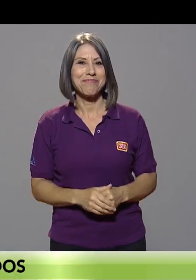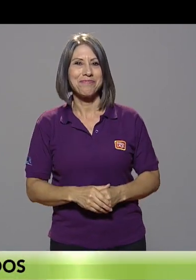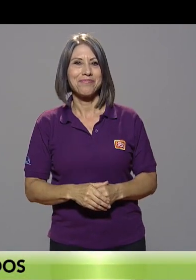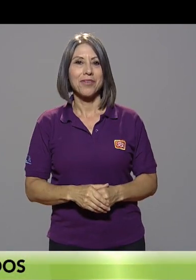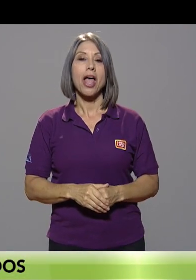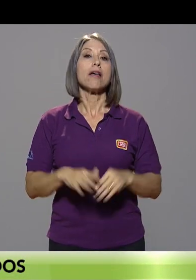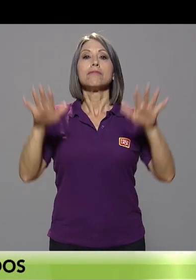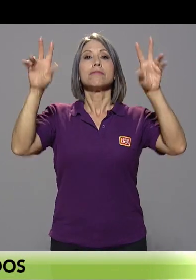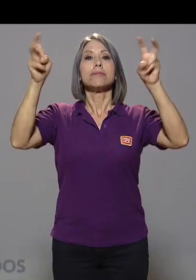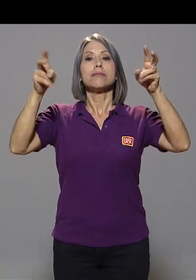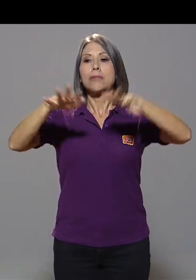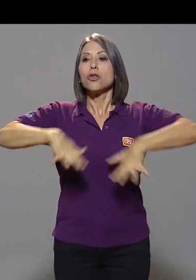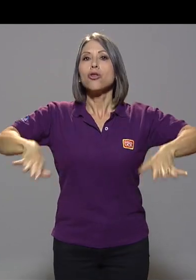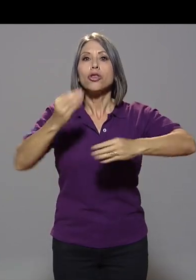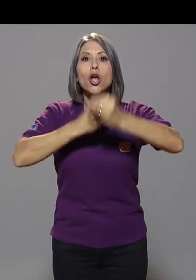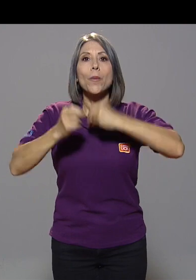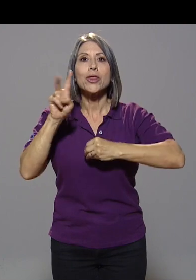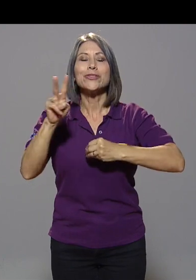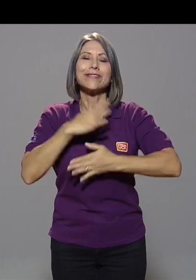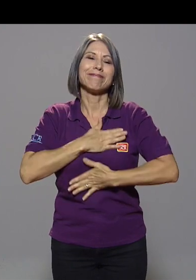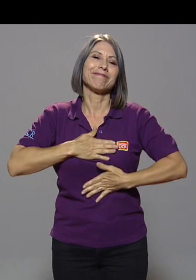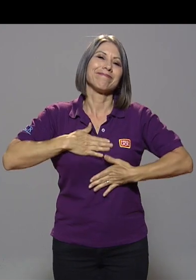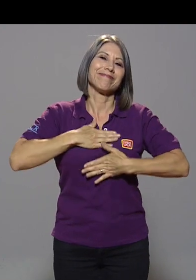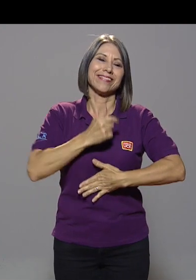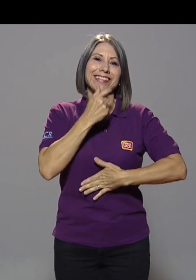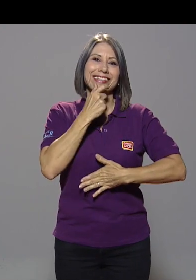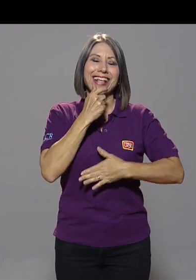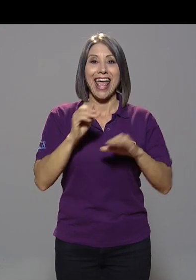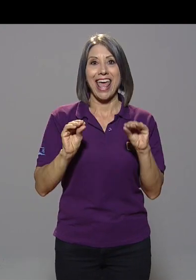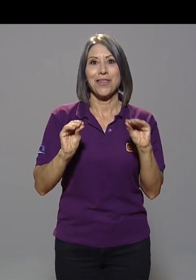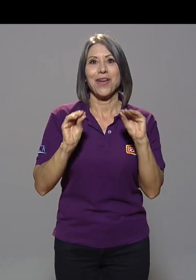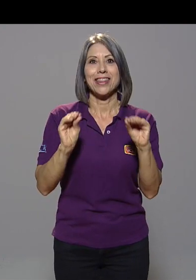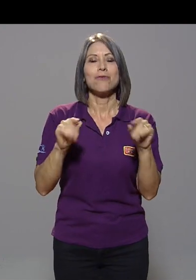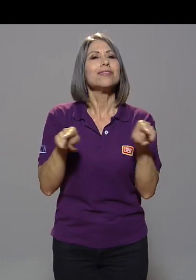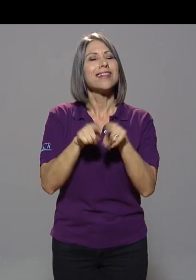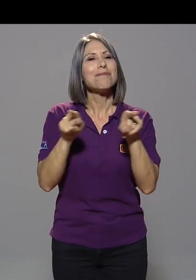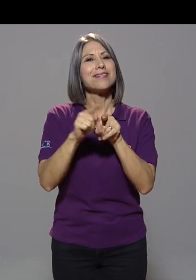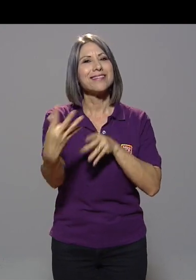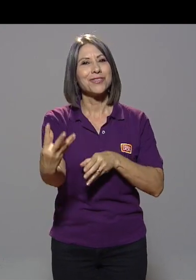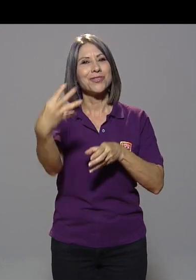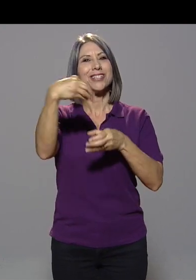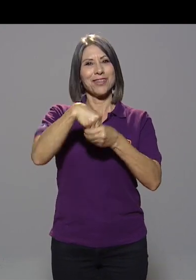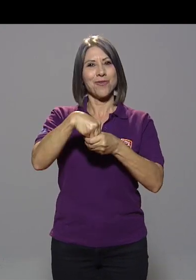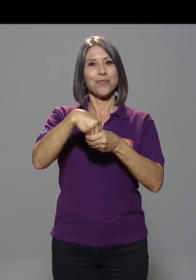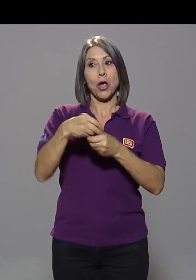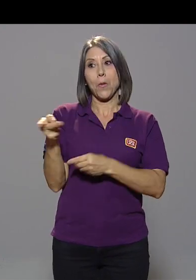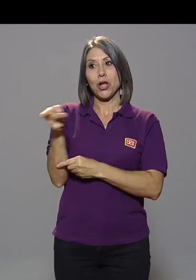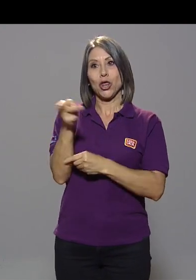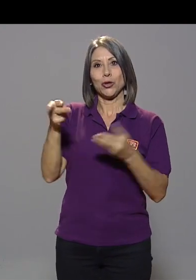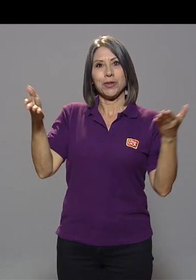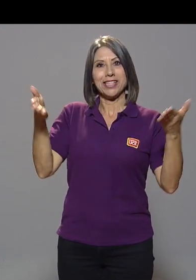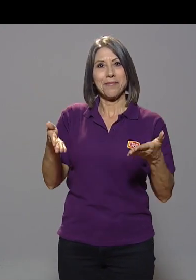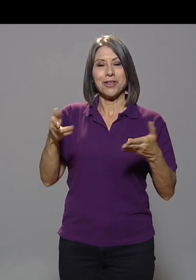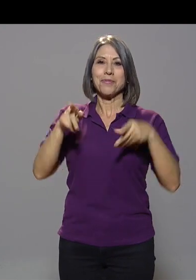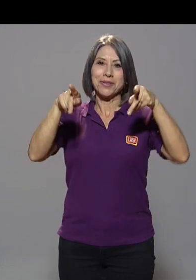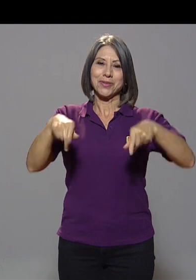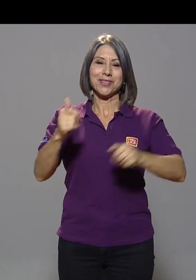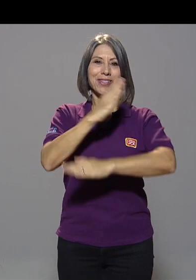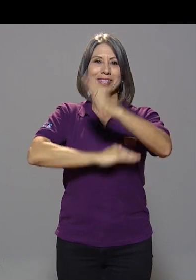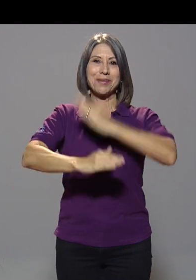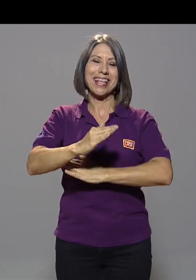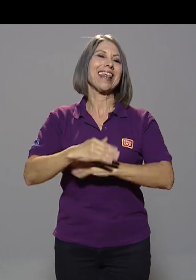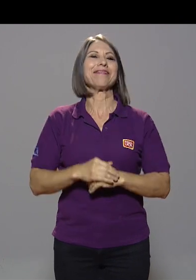Donde Comen Dos es divertido, educativo y, como si fuera poco, inclusivo, ya que sus dos presentadores son personas con